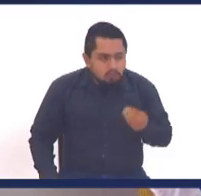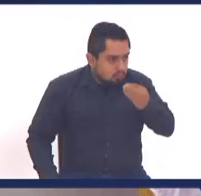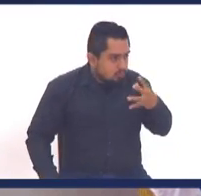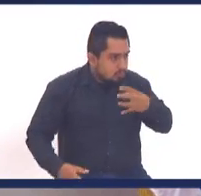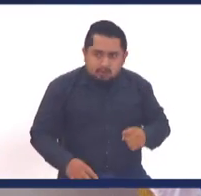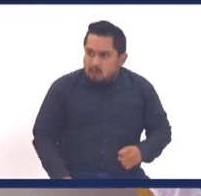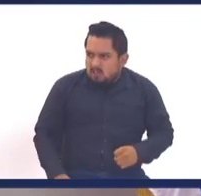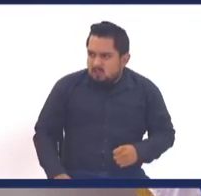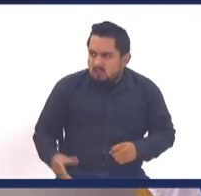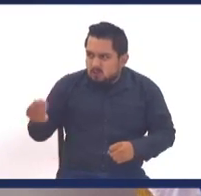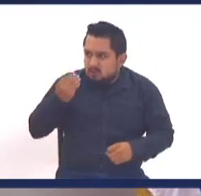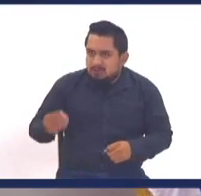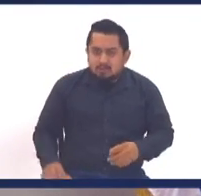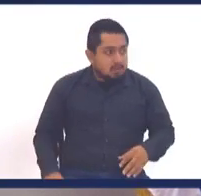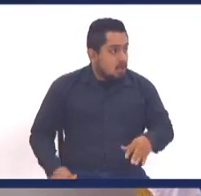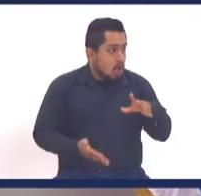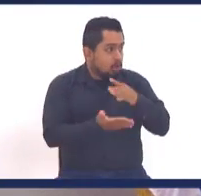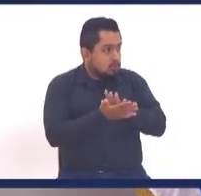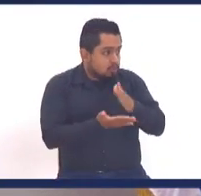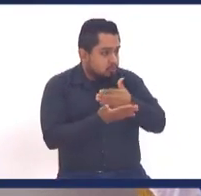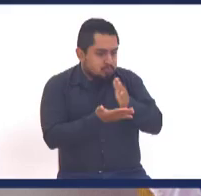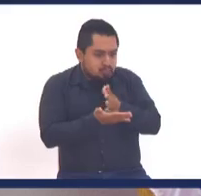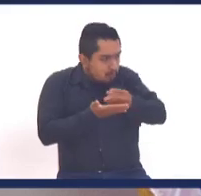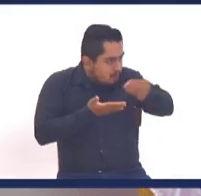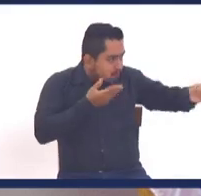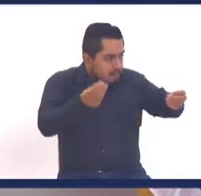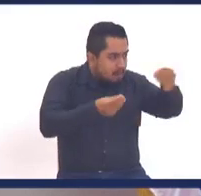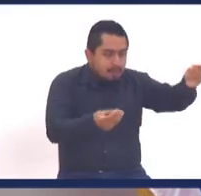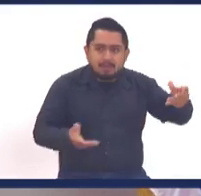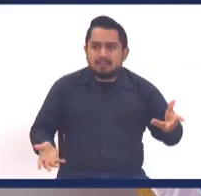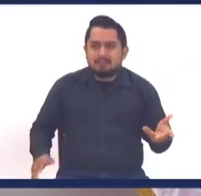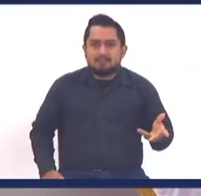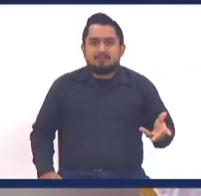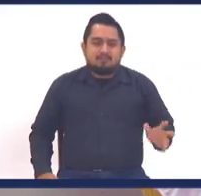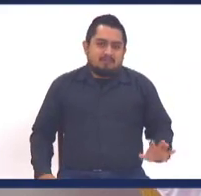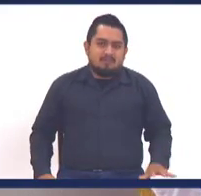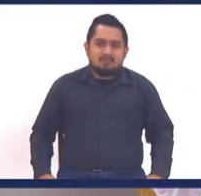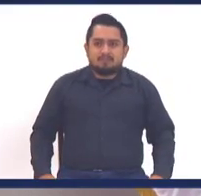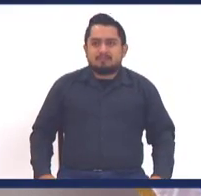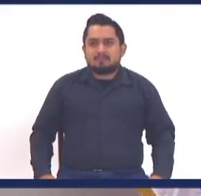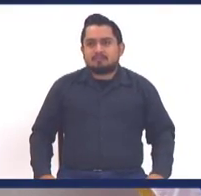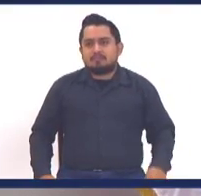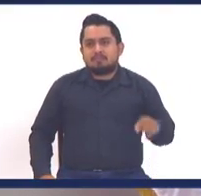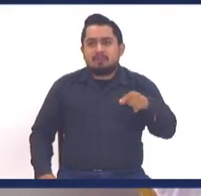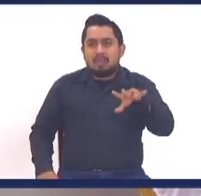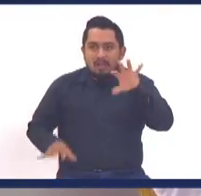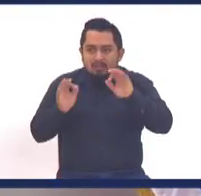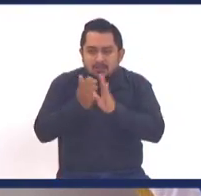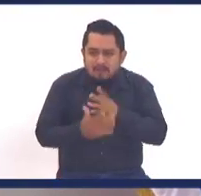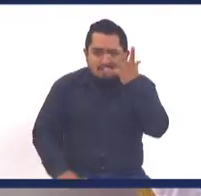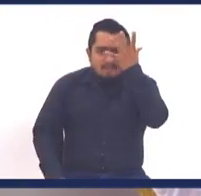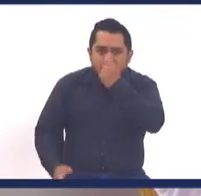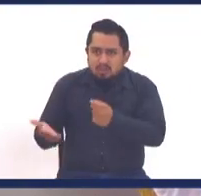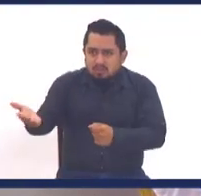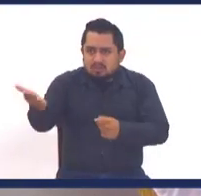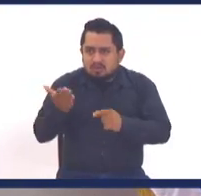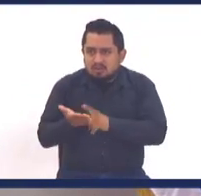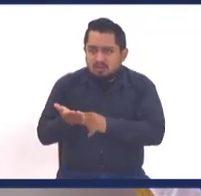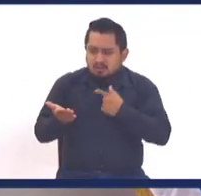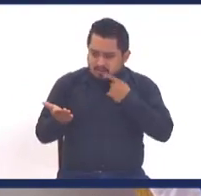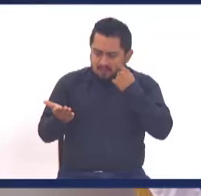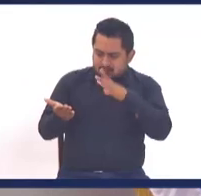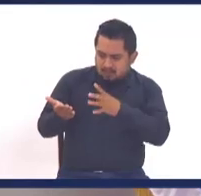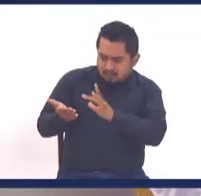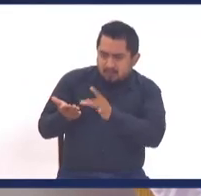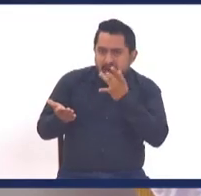Ah pues sí, cabal, me toco como un Pac-Man, ¿no es cierto? Ahí mandamos a la semita, pero hay cosas que son tan bonitas, que yo como un